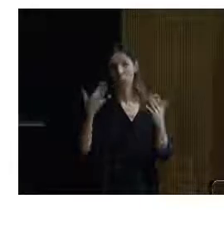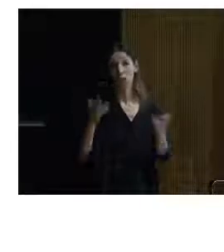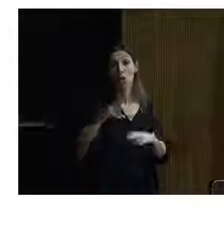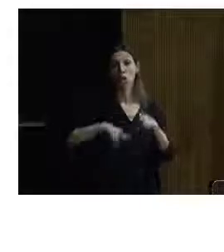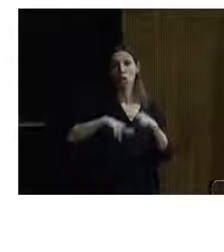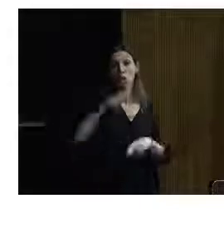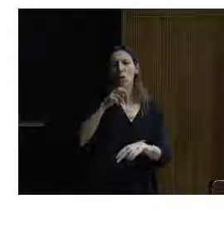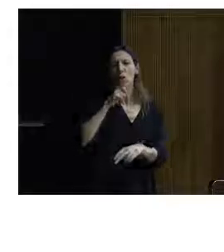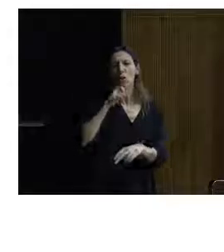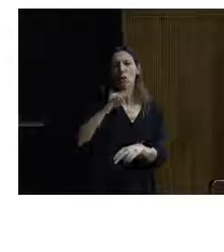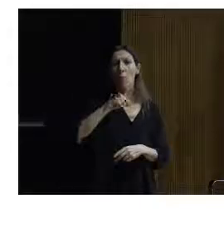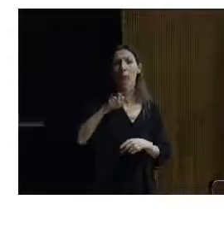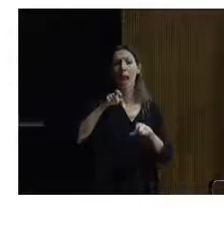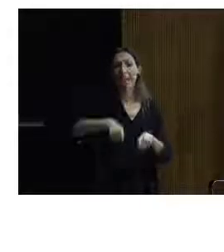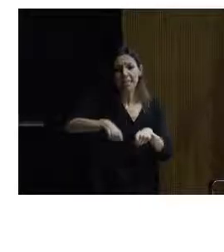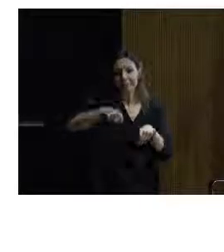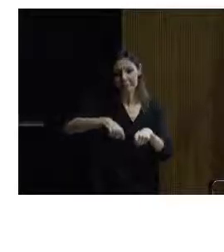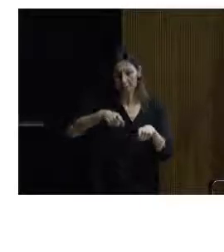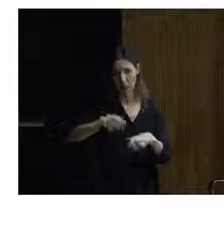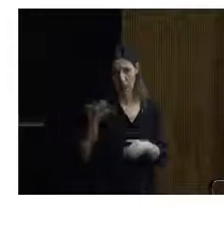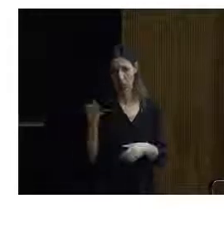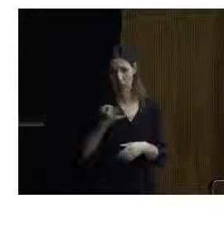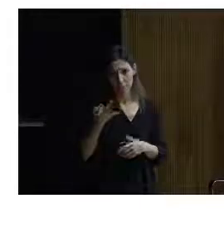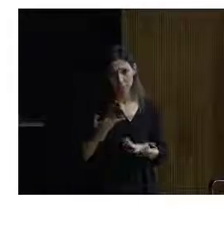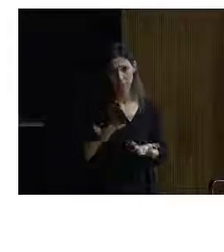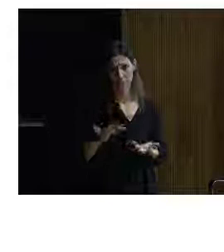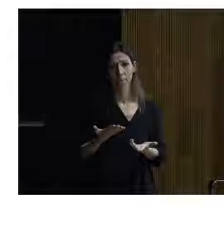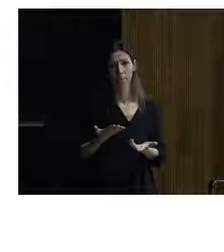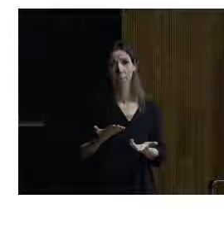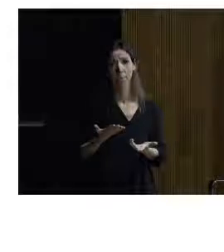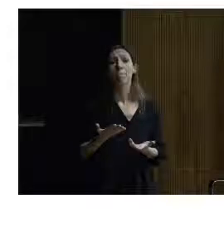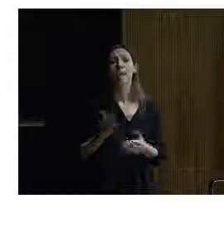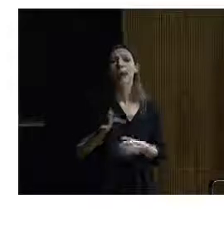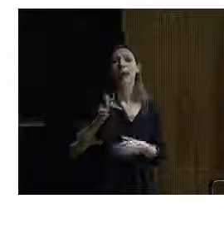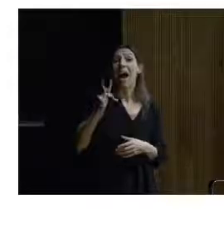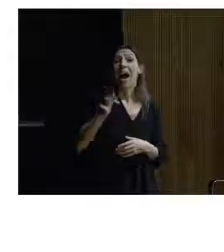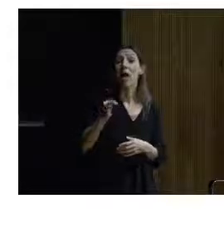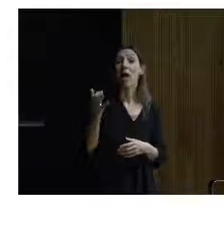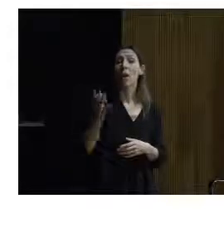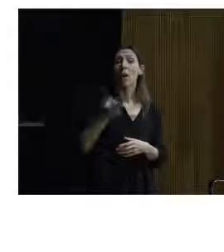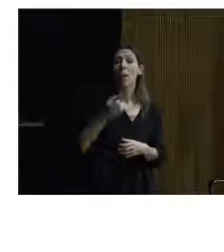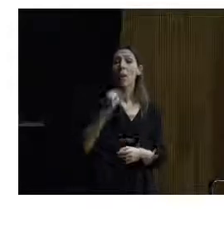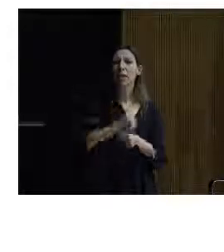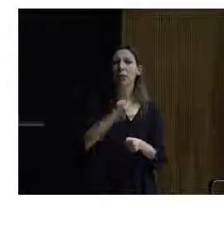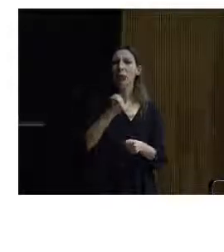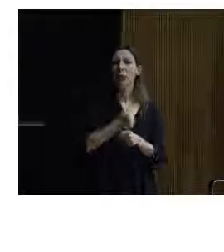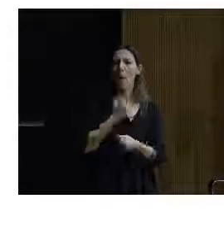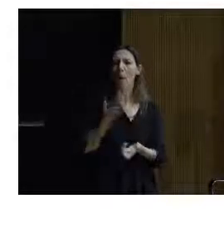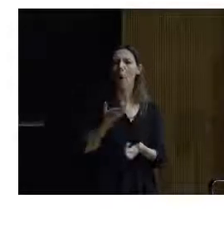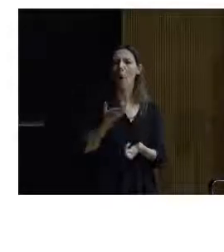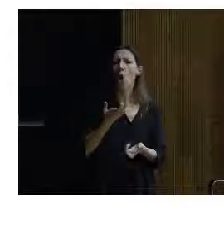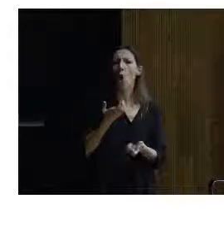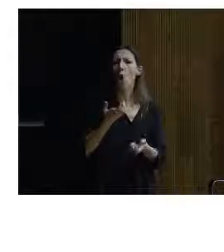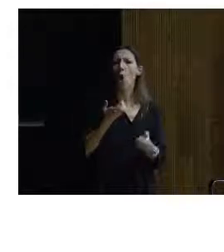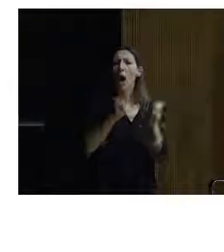una excavación arqueológica. Pero además de la excavación arqueológica, llevamos a cabo un trabajo de arqueología de la arquitectura,